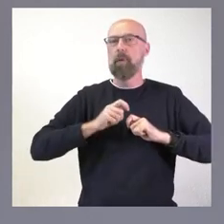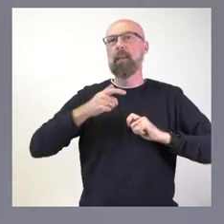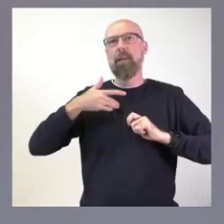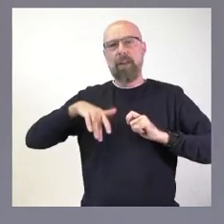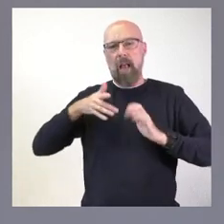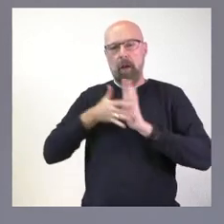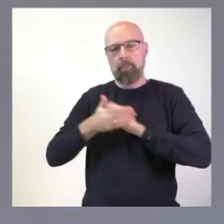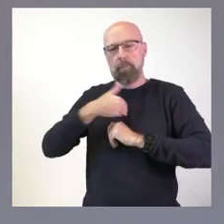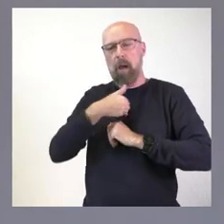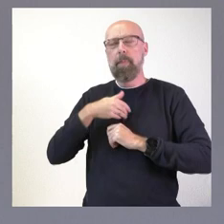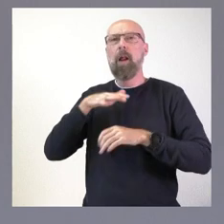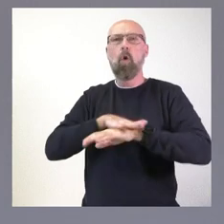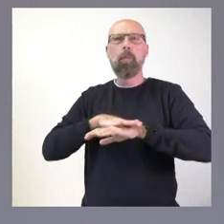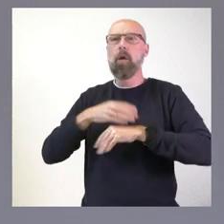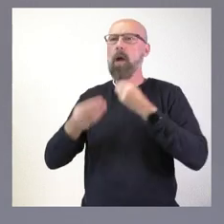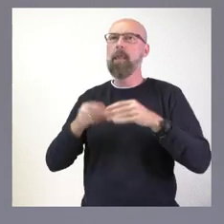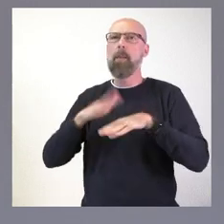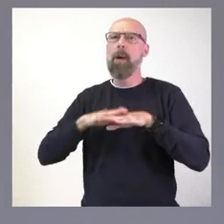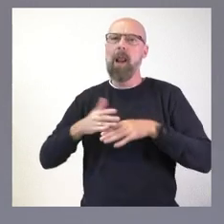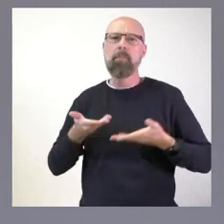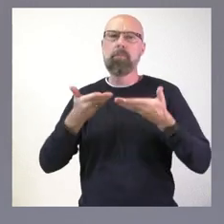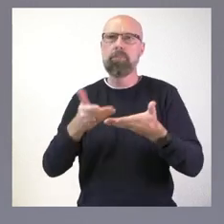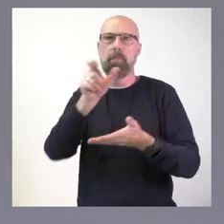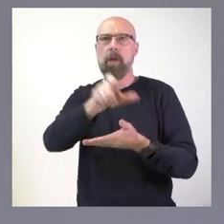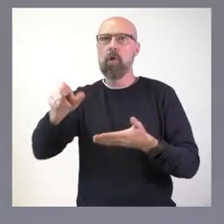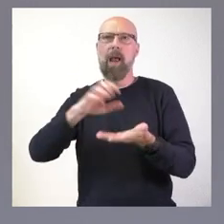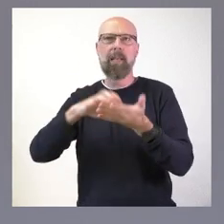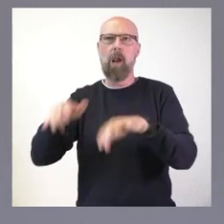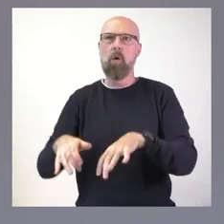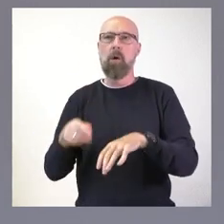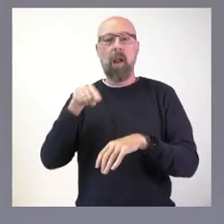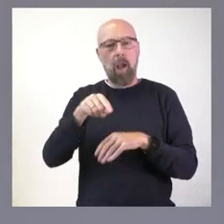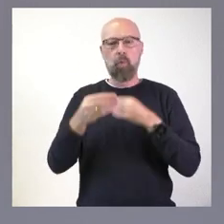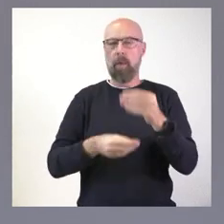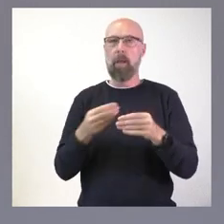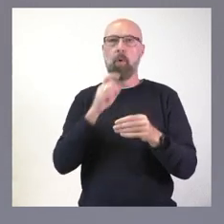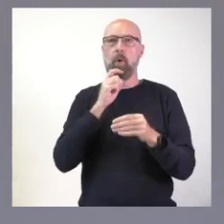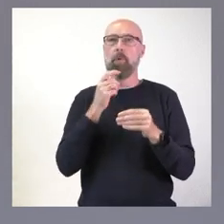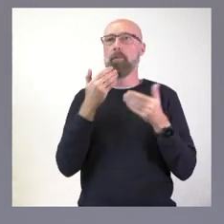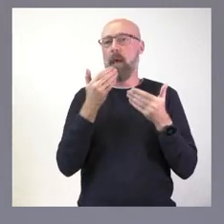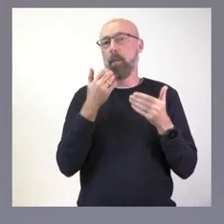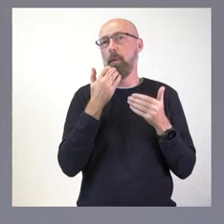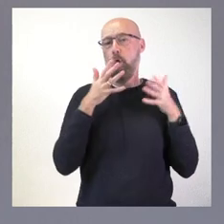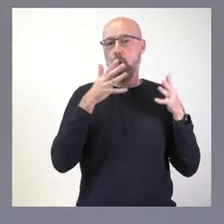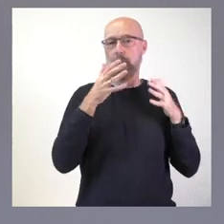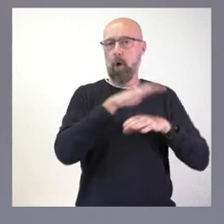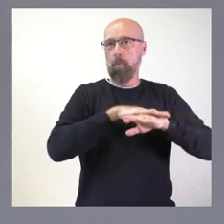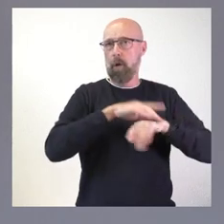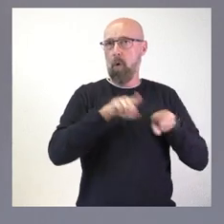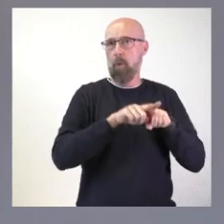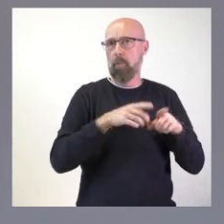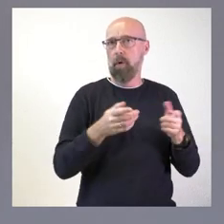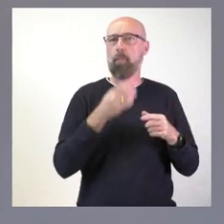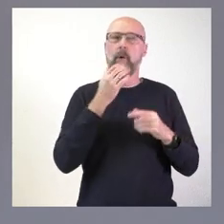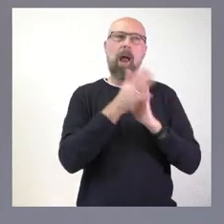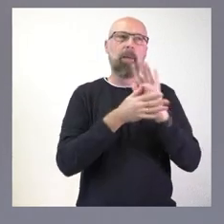de Castilla y León. Esto es precisamente lo que hacemos en este momento a través de un consejo de gobierno como el de hoy. Cuando nos preocupamos de los agricultores,